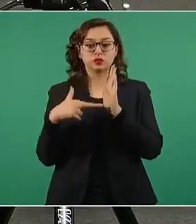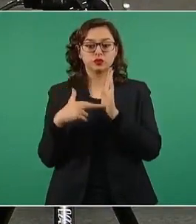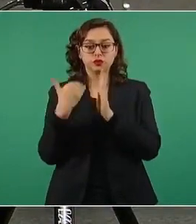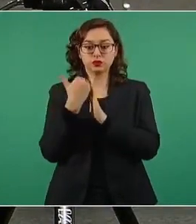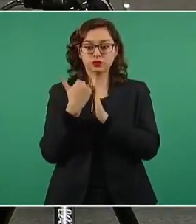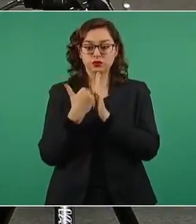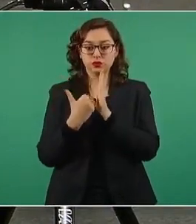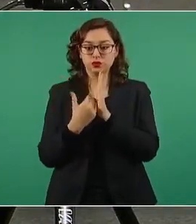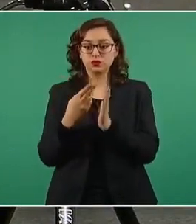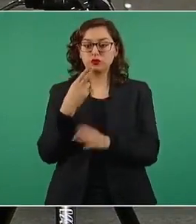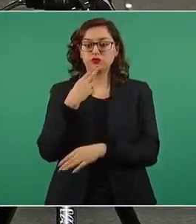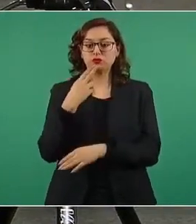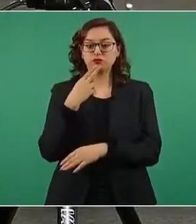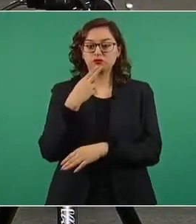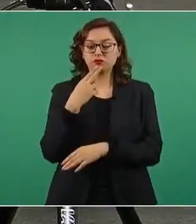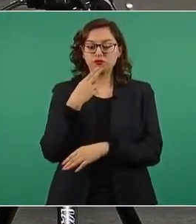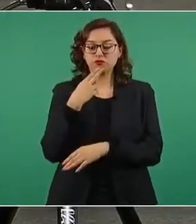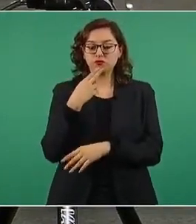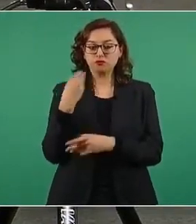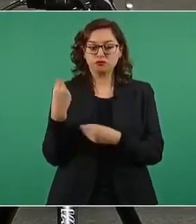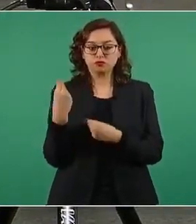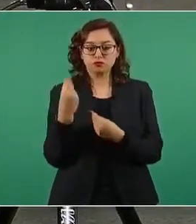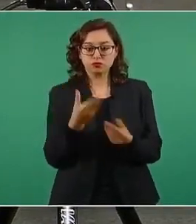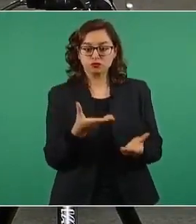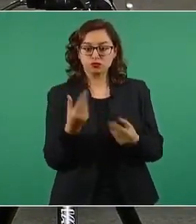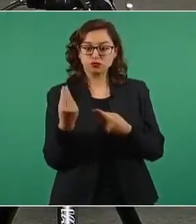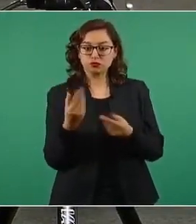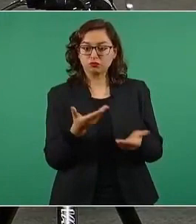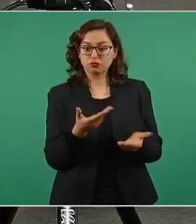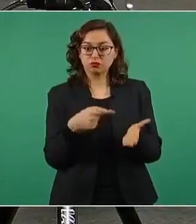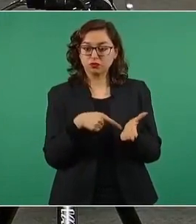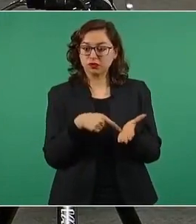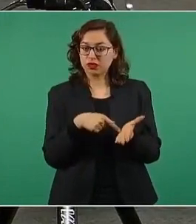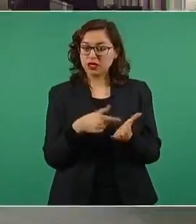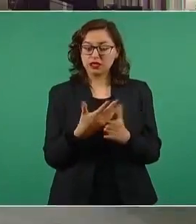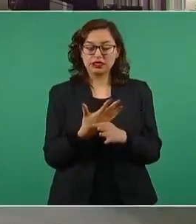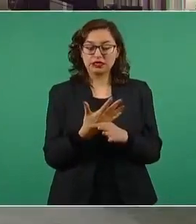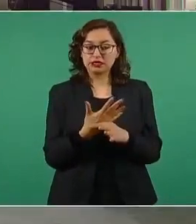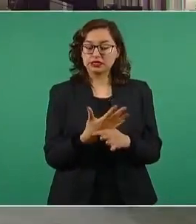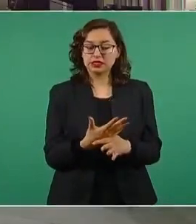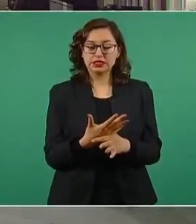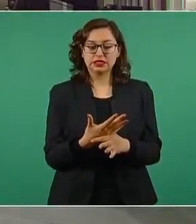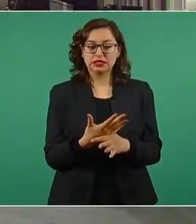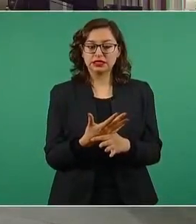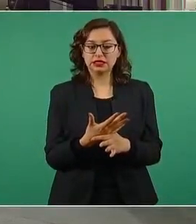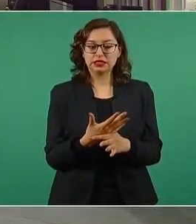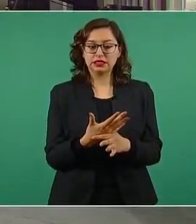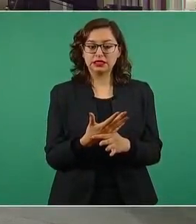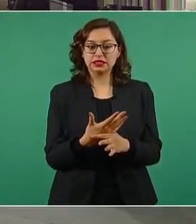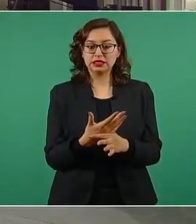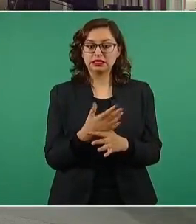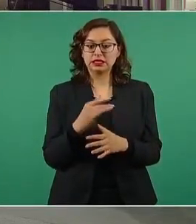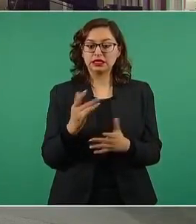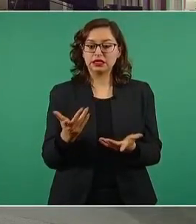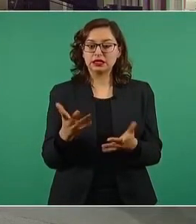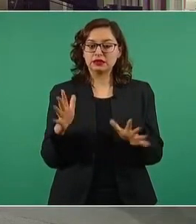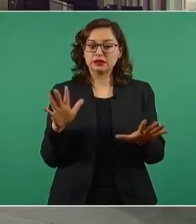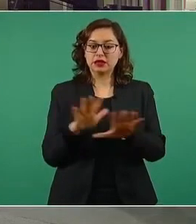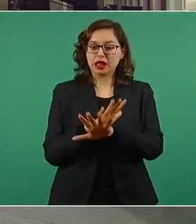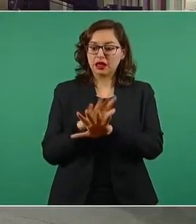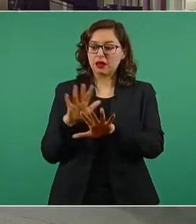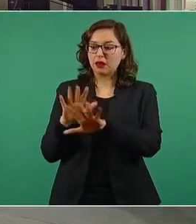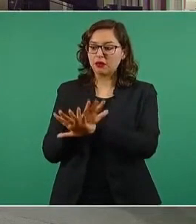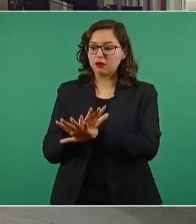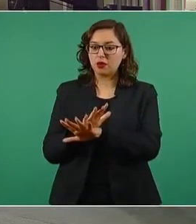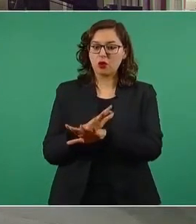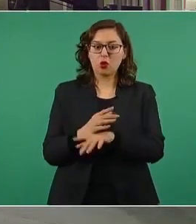el uso de este tipo de medicamentos hablan de que no se debe de hacer algo que se conoce en medicina como intercambiabilidad,